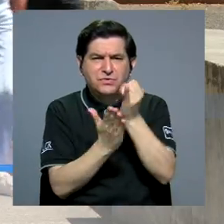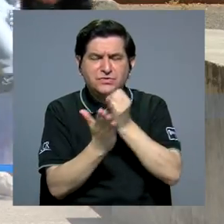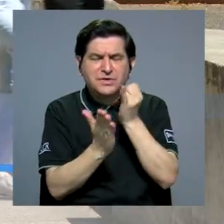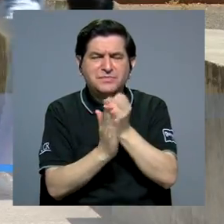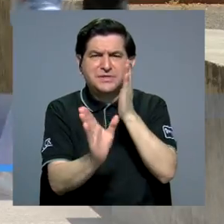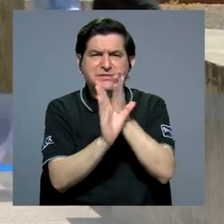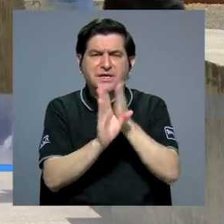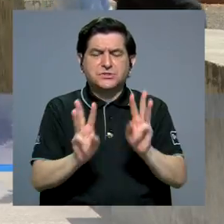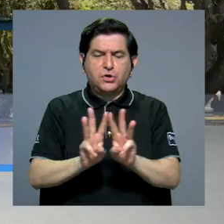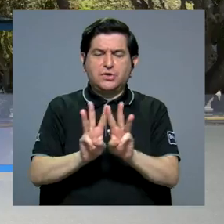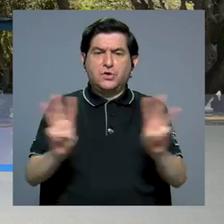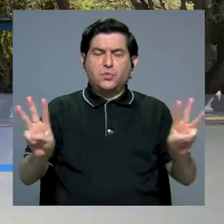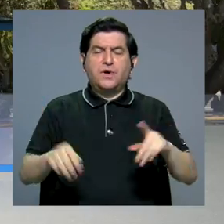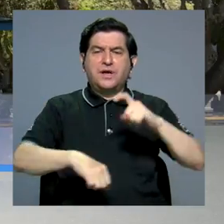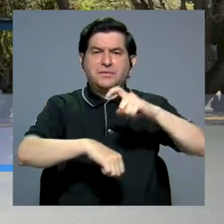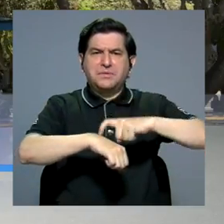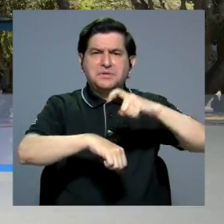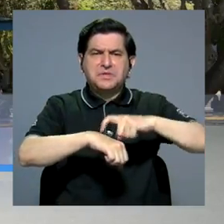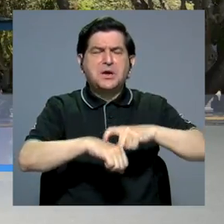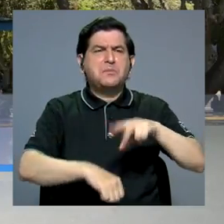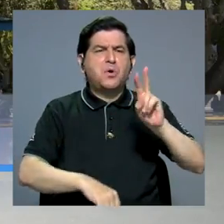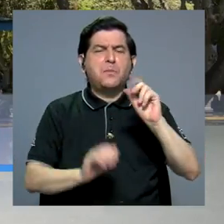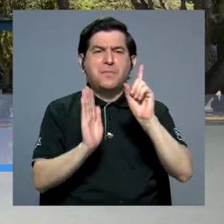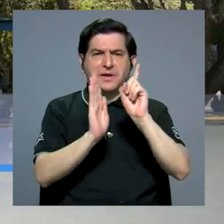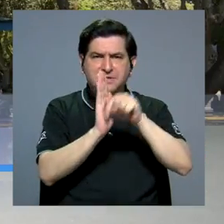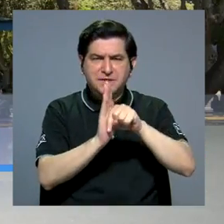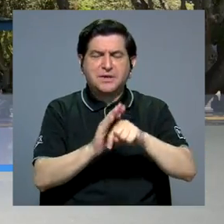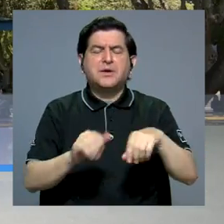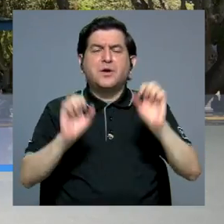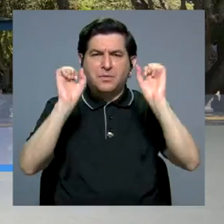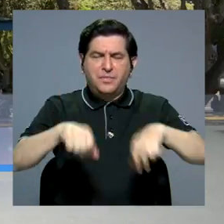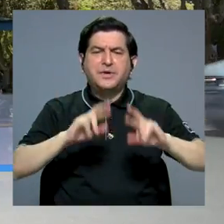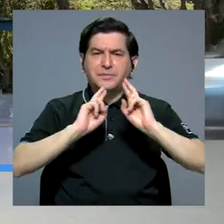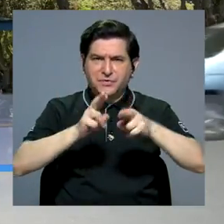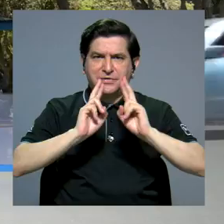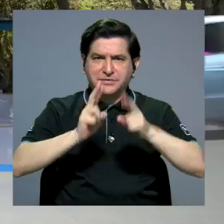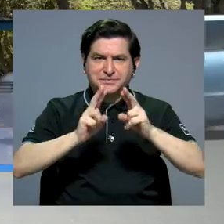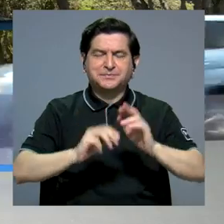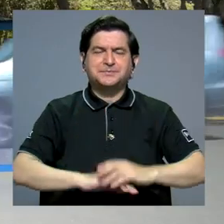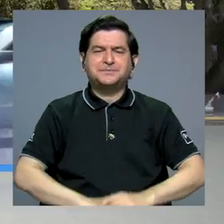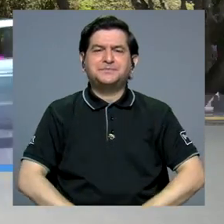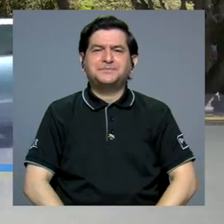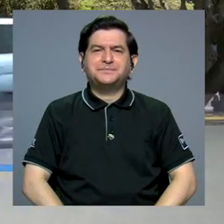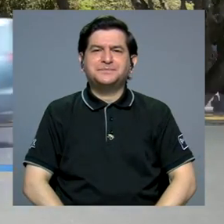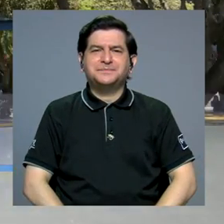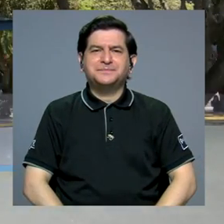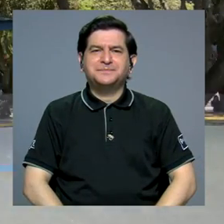Investigaciones Psicológicas y tiene un tiempo estimado de 20 minutos para completarla.